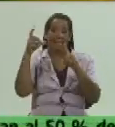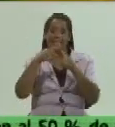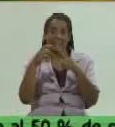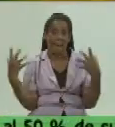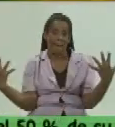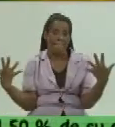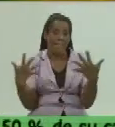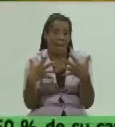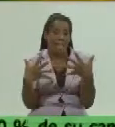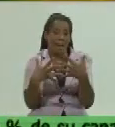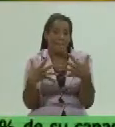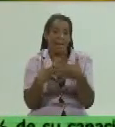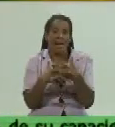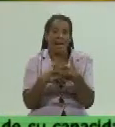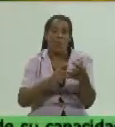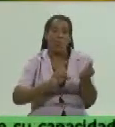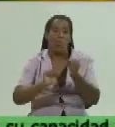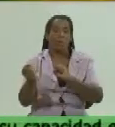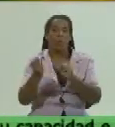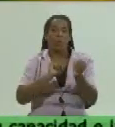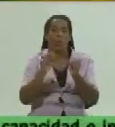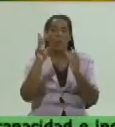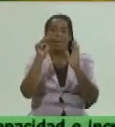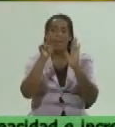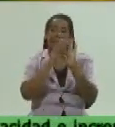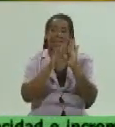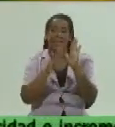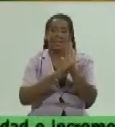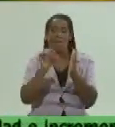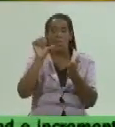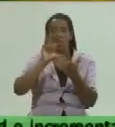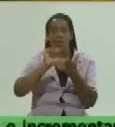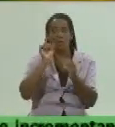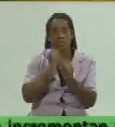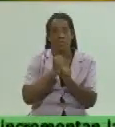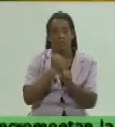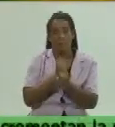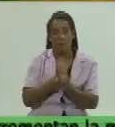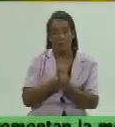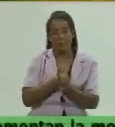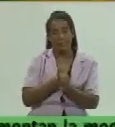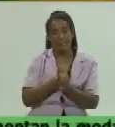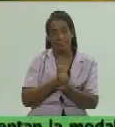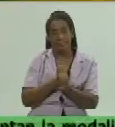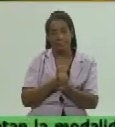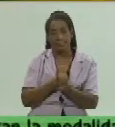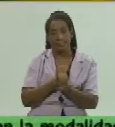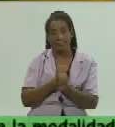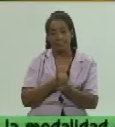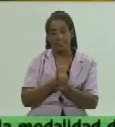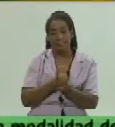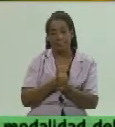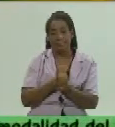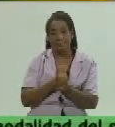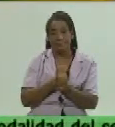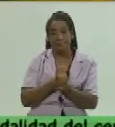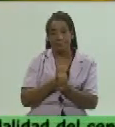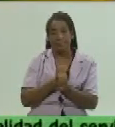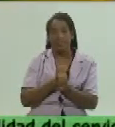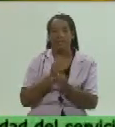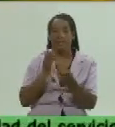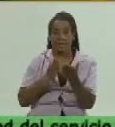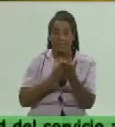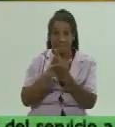mucho más en el control de las medidas aplicadas en los centros de trabajo y en las propias comunidades yo creo que en ese sentido es de las cuestiones que hay que seguir trabajando